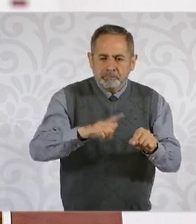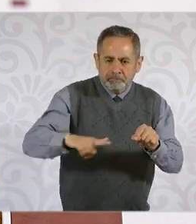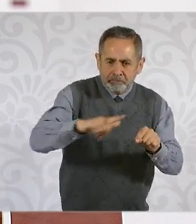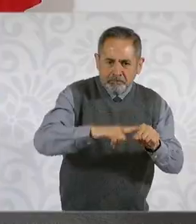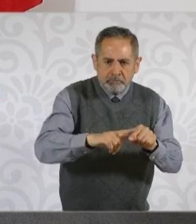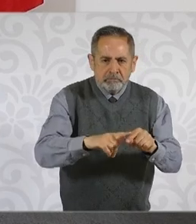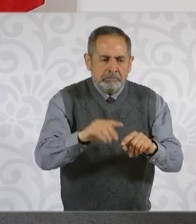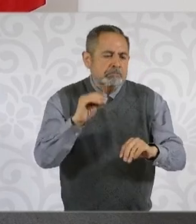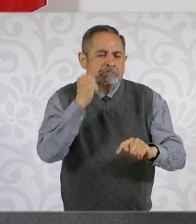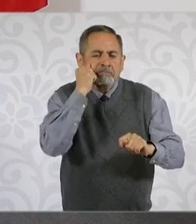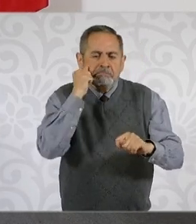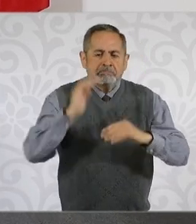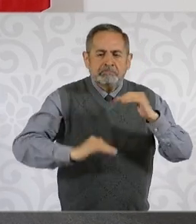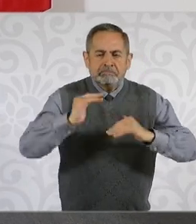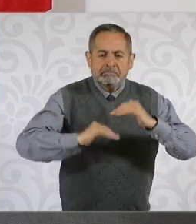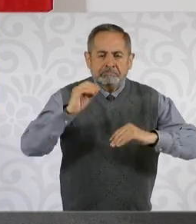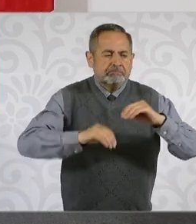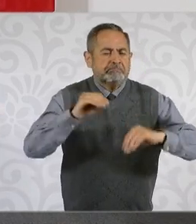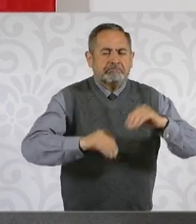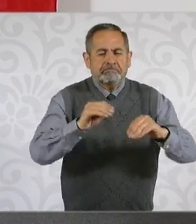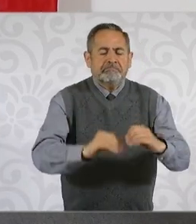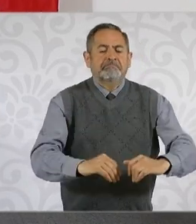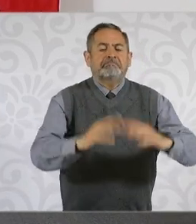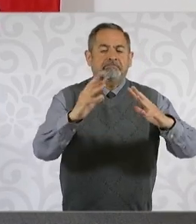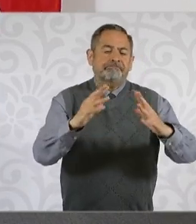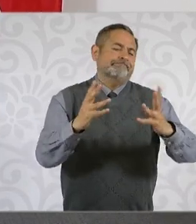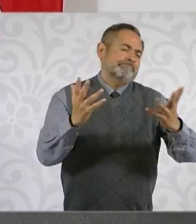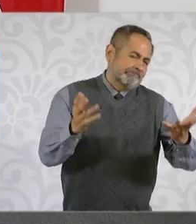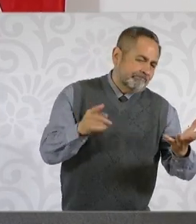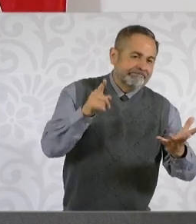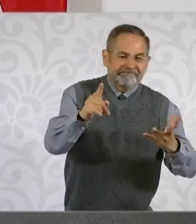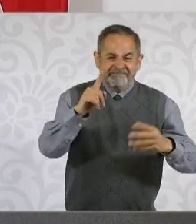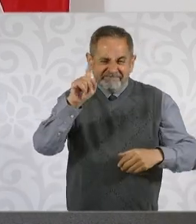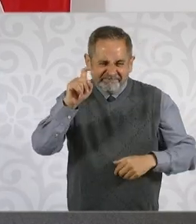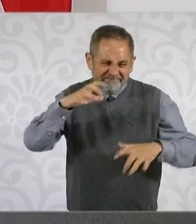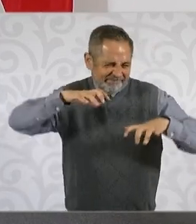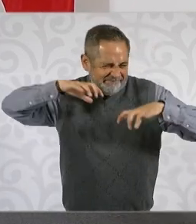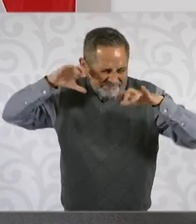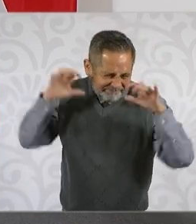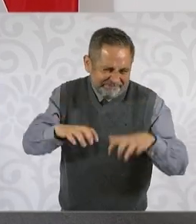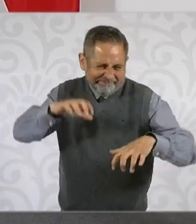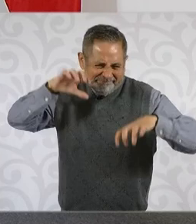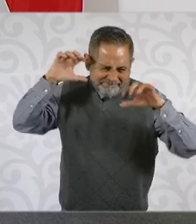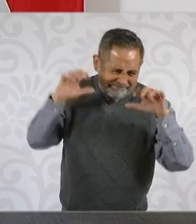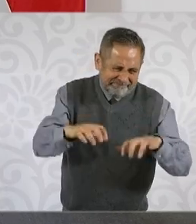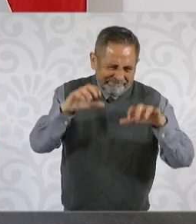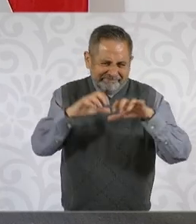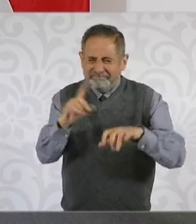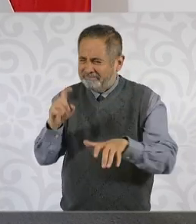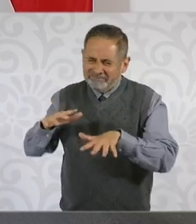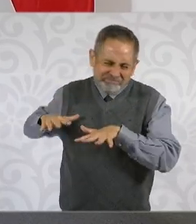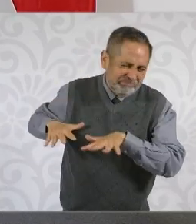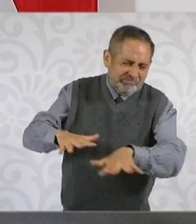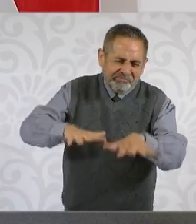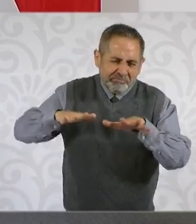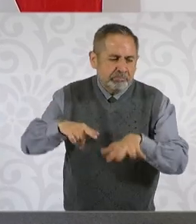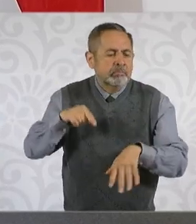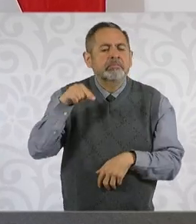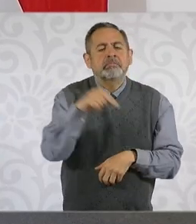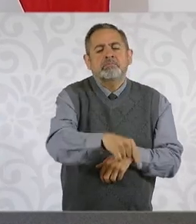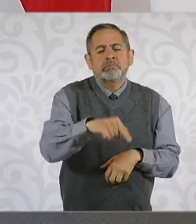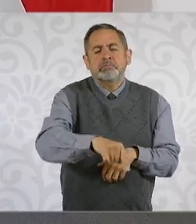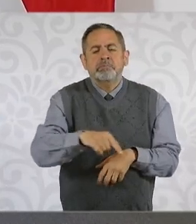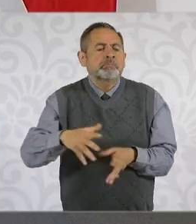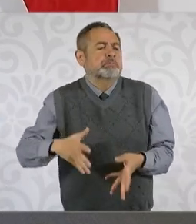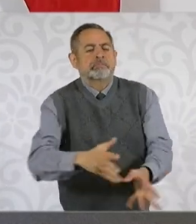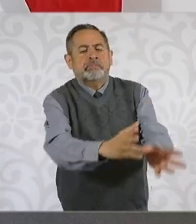grandes lluvias y avenidas de ríos que buscan su